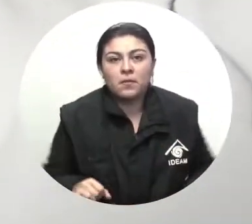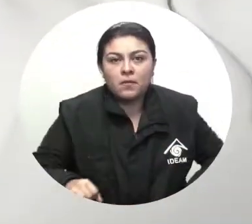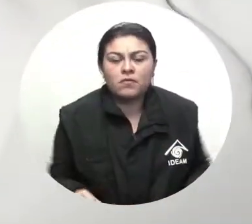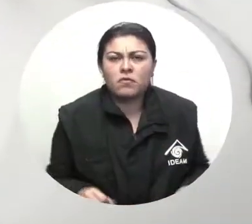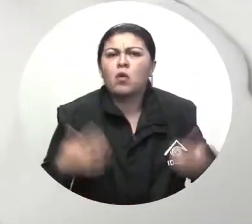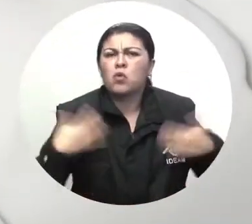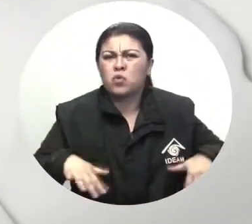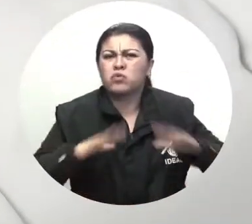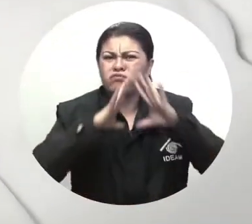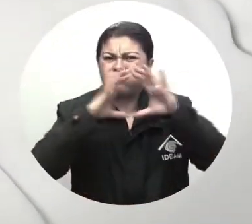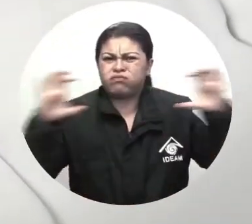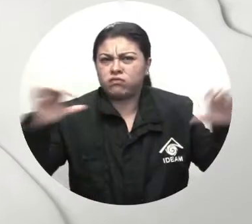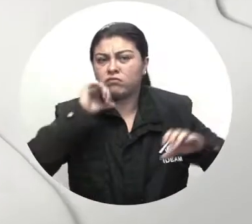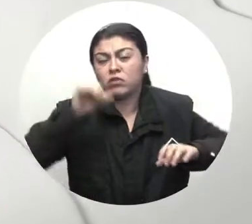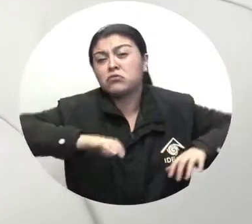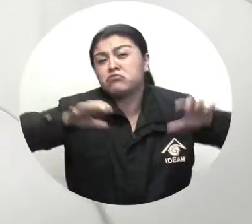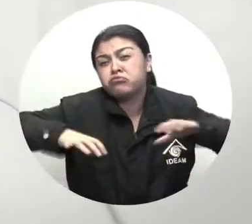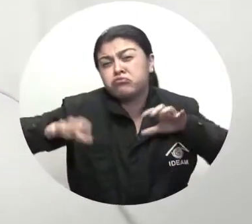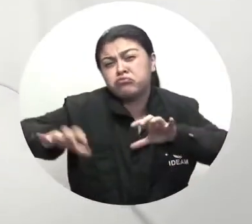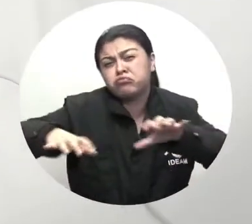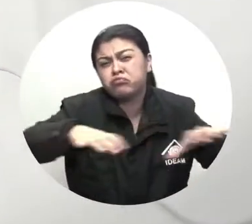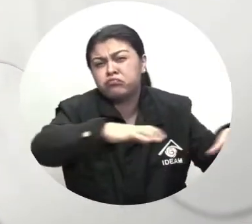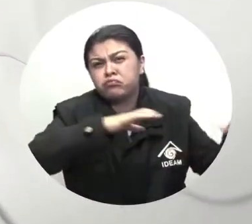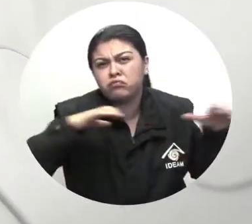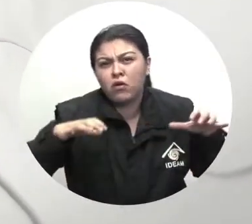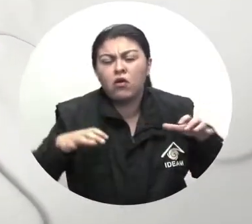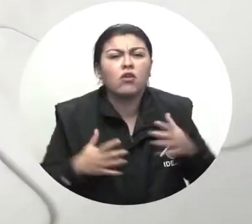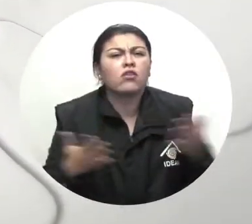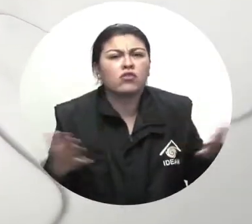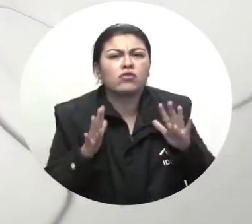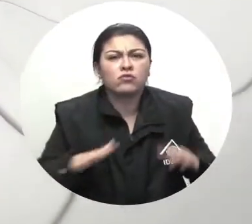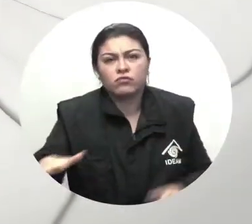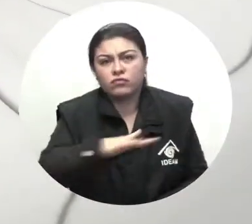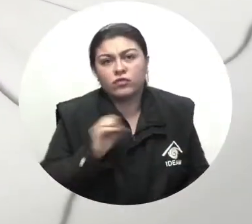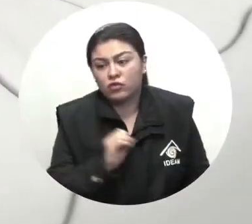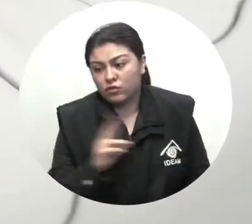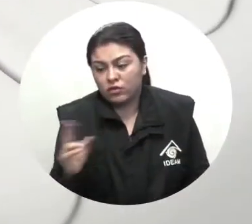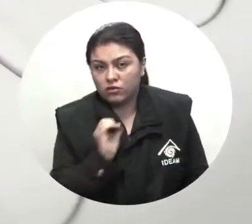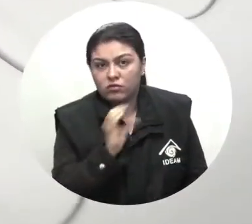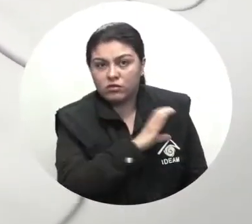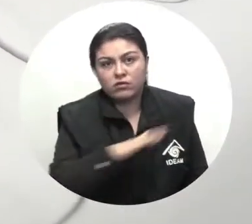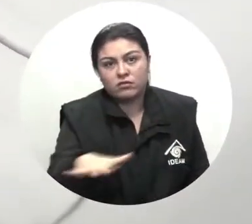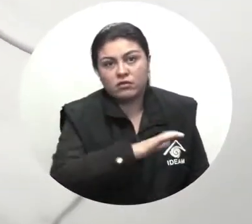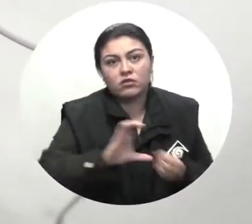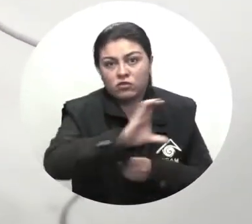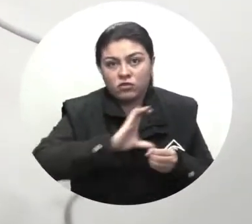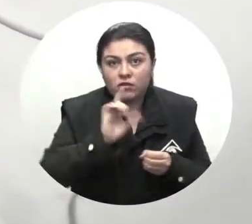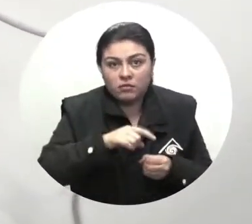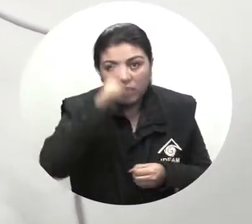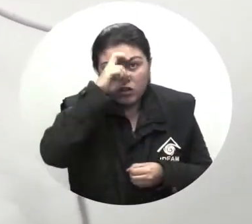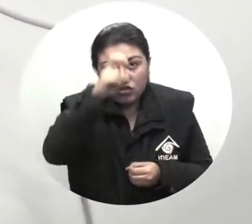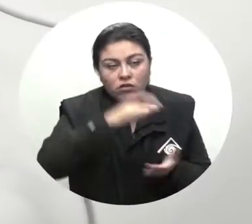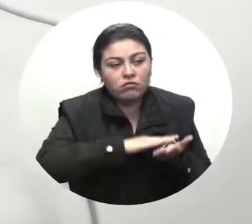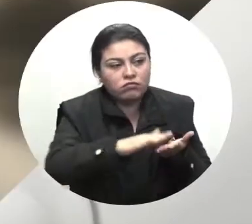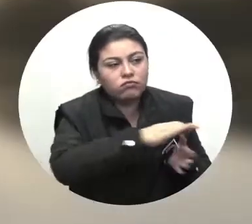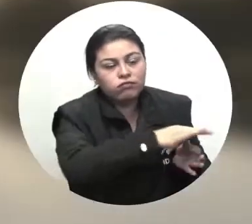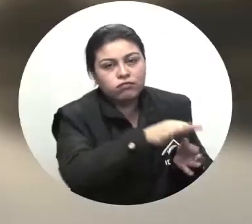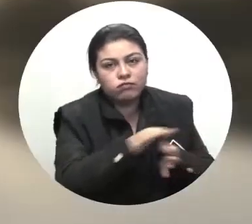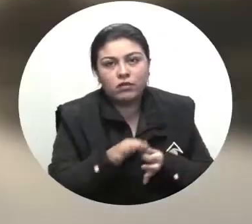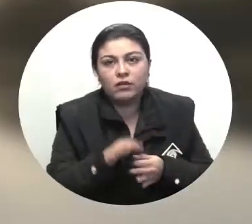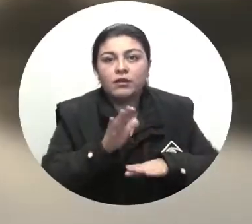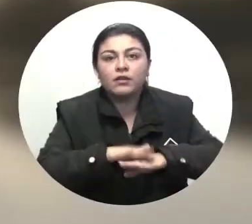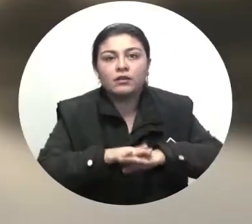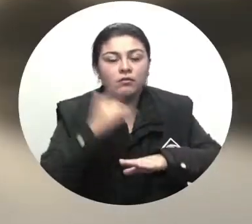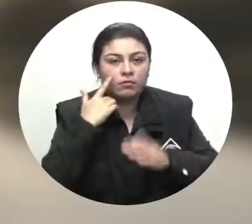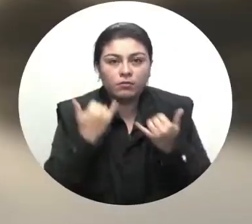nubosidad con lluvias de variada intensidad en amplios sectores del oriente y occidente de la ciudad y en el norte de la Sabana. Ahora,